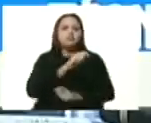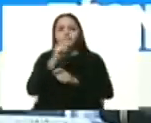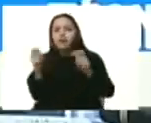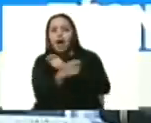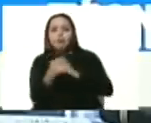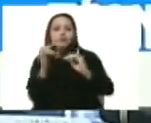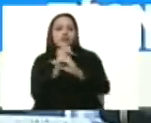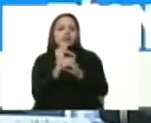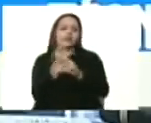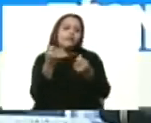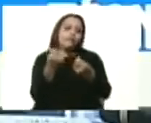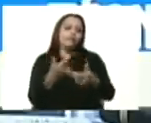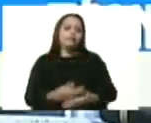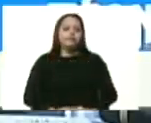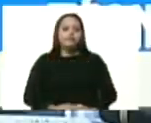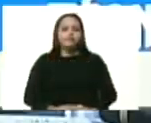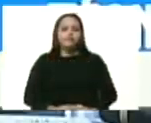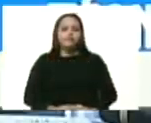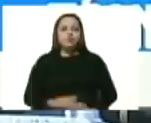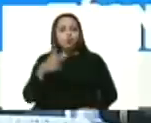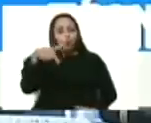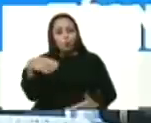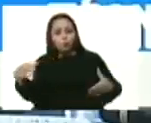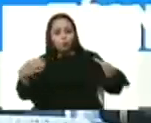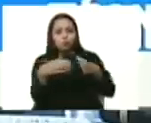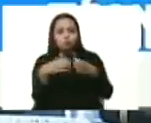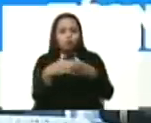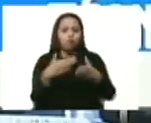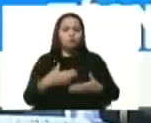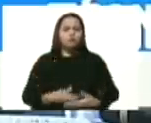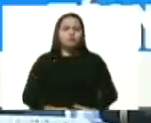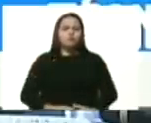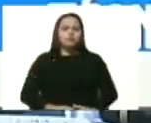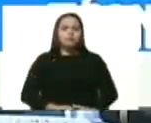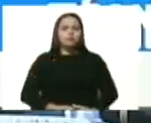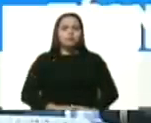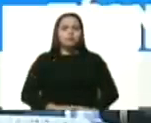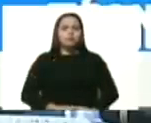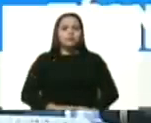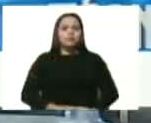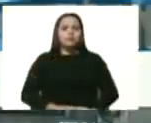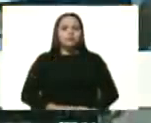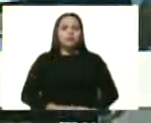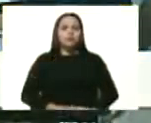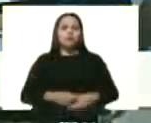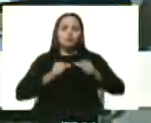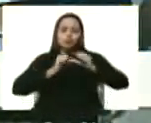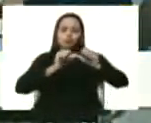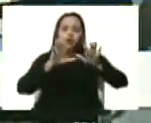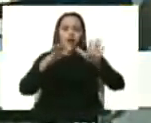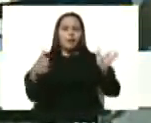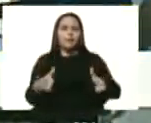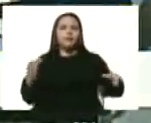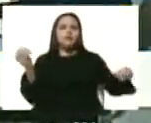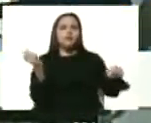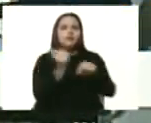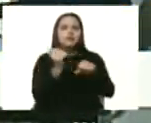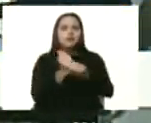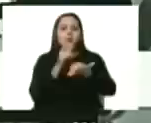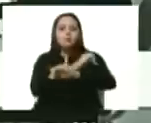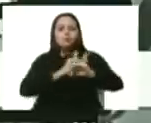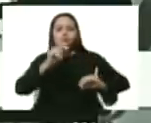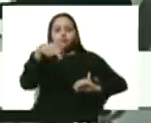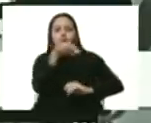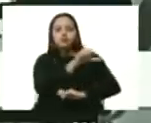de nuestra moneda. Y hoy la reunión del día de hoy, sin duda, que continúa. Esta mesa de trabajo cierra esta semana.